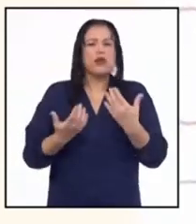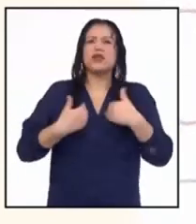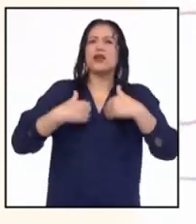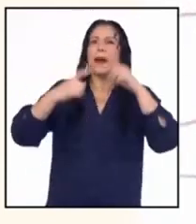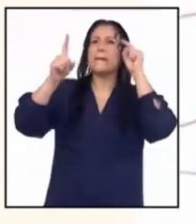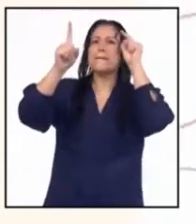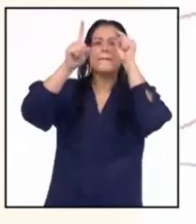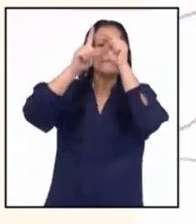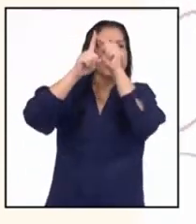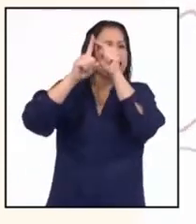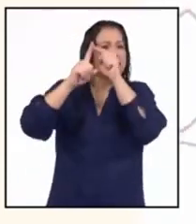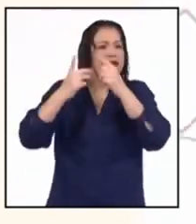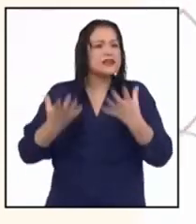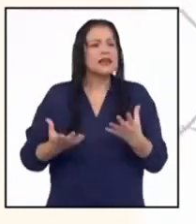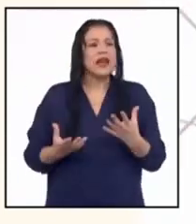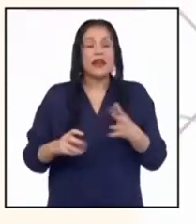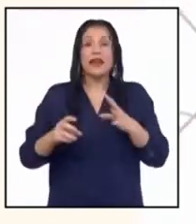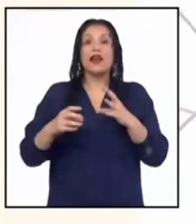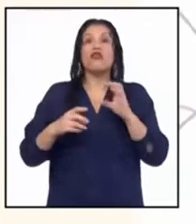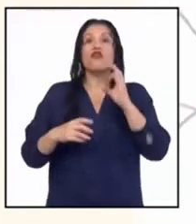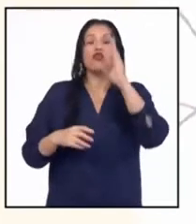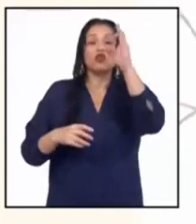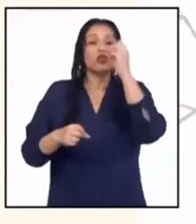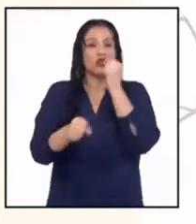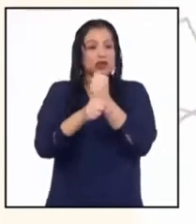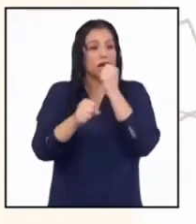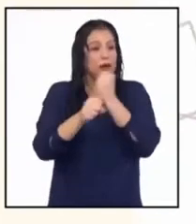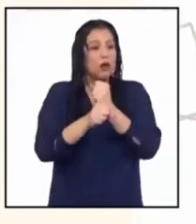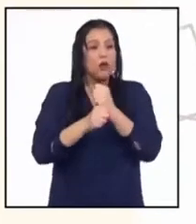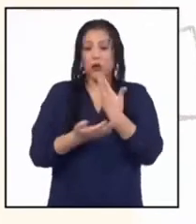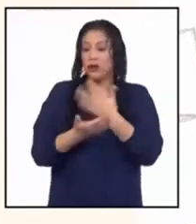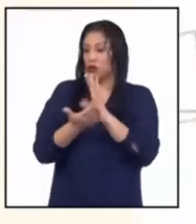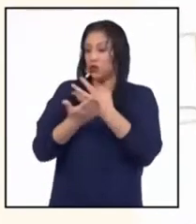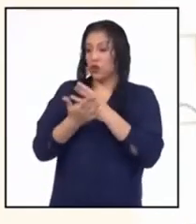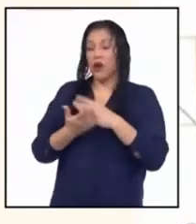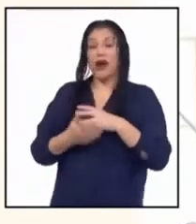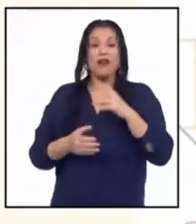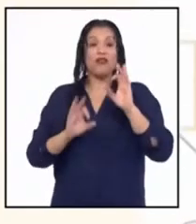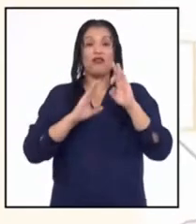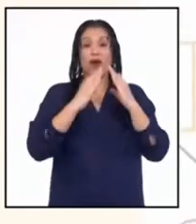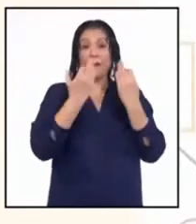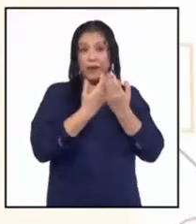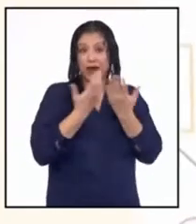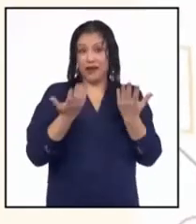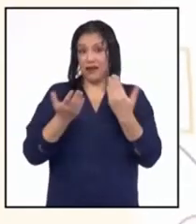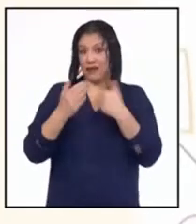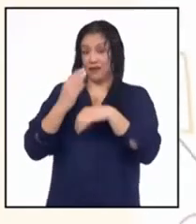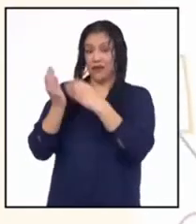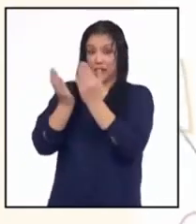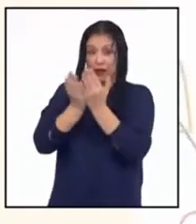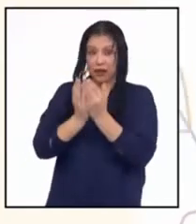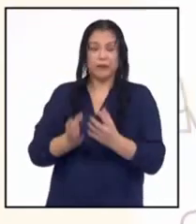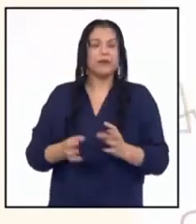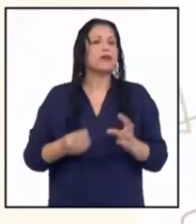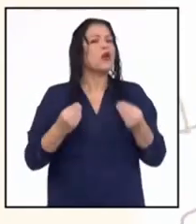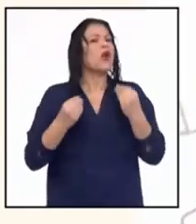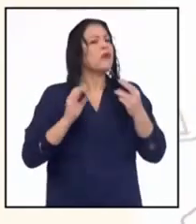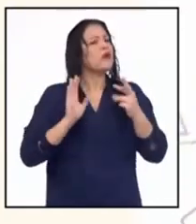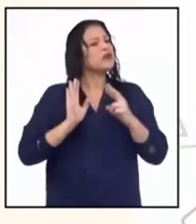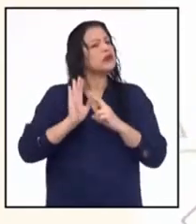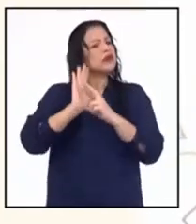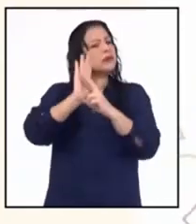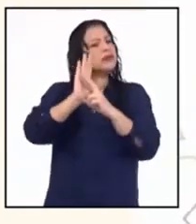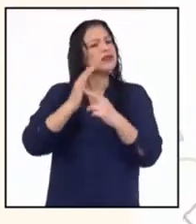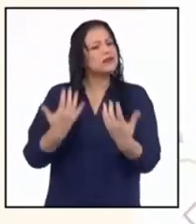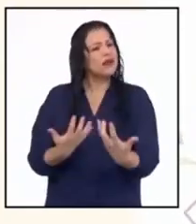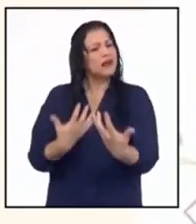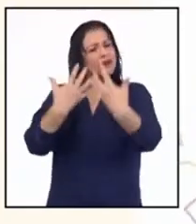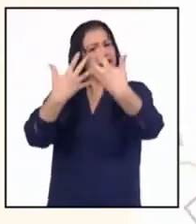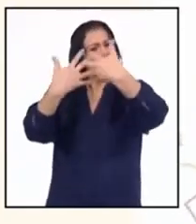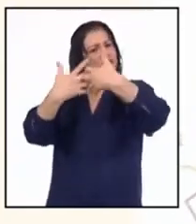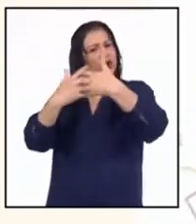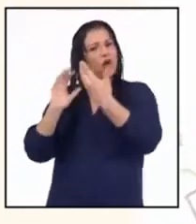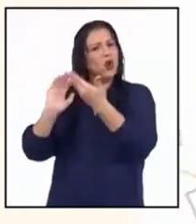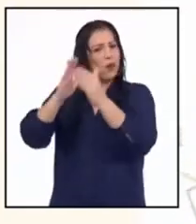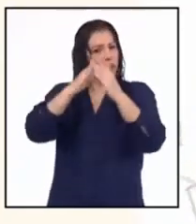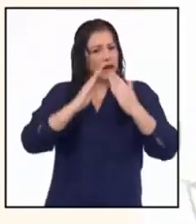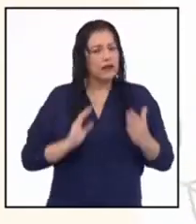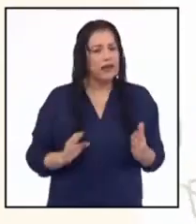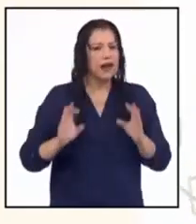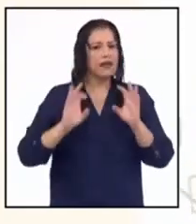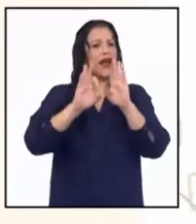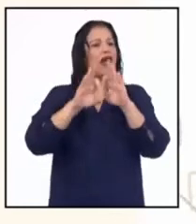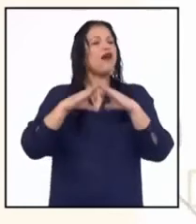de soporte familiar y escolar? ¿Cómo se representa la relación con la comunidad,